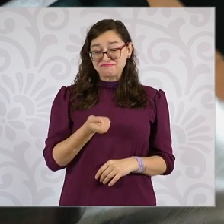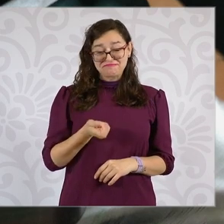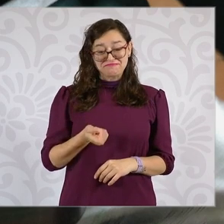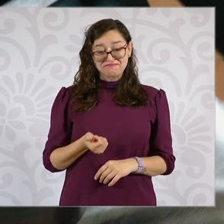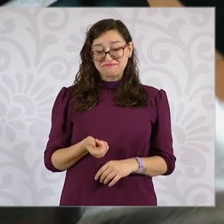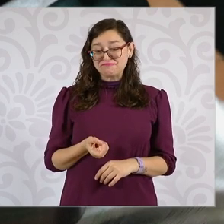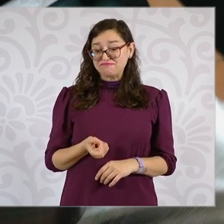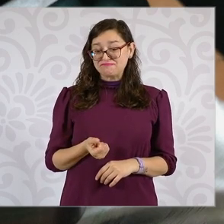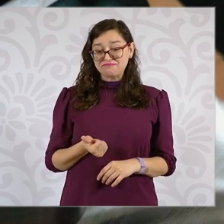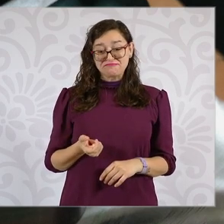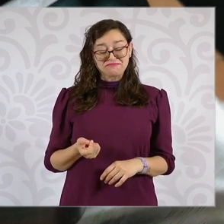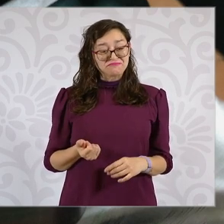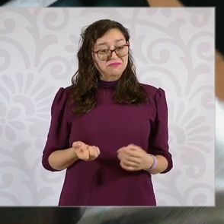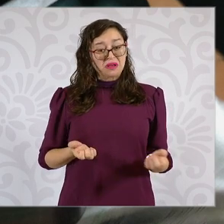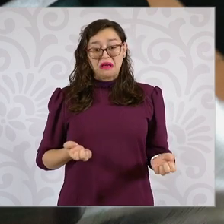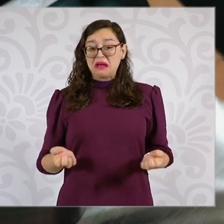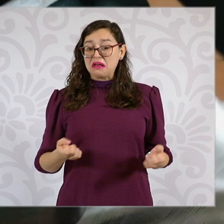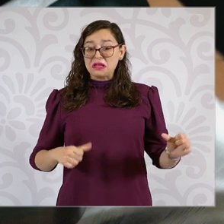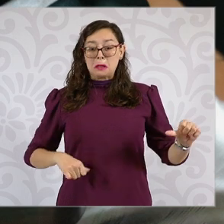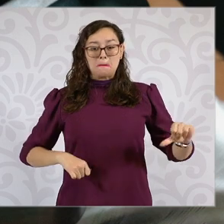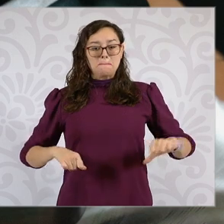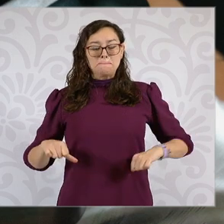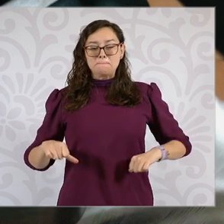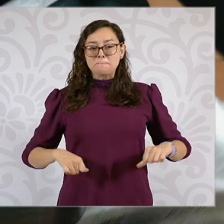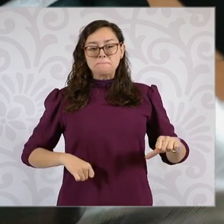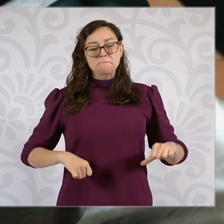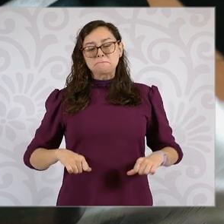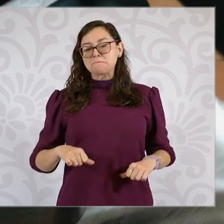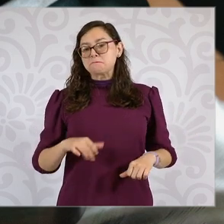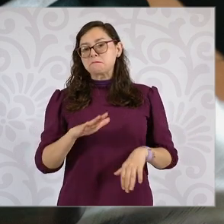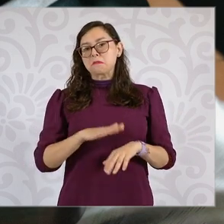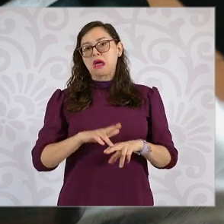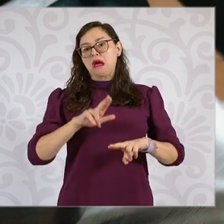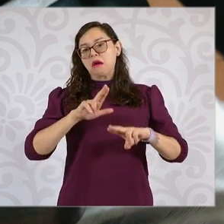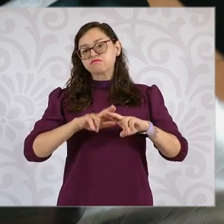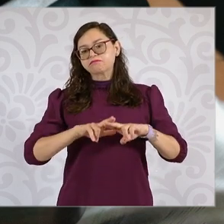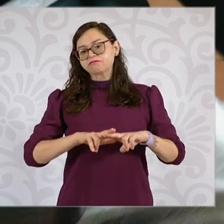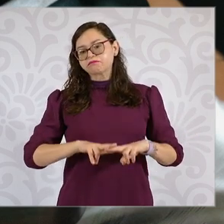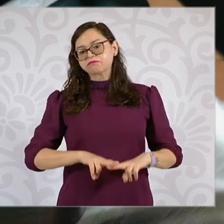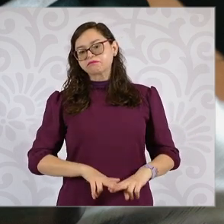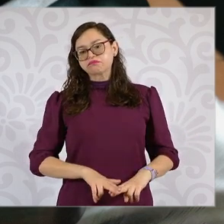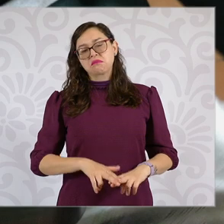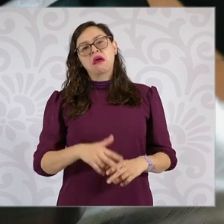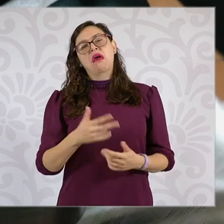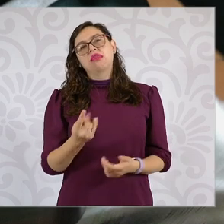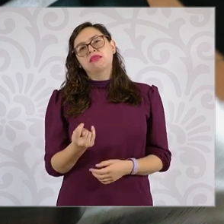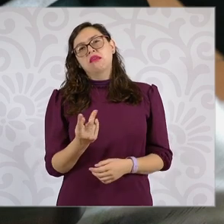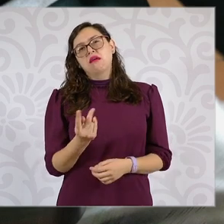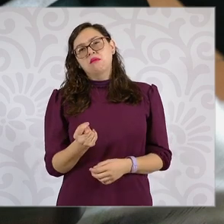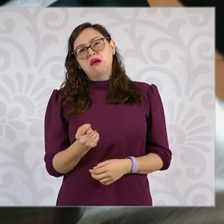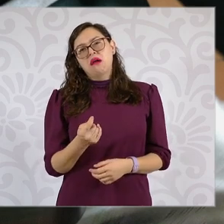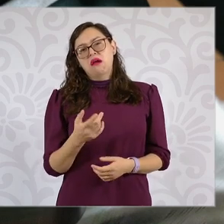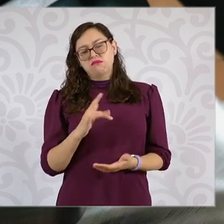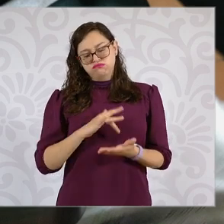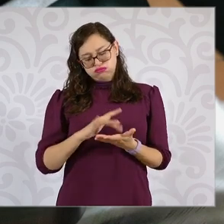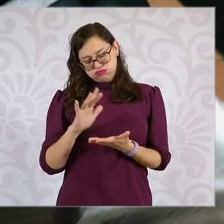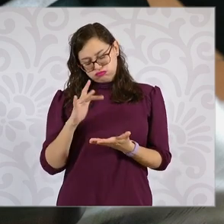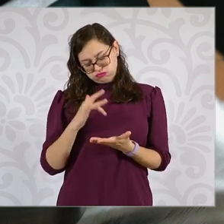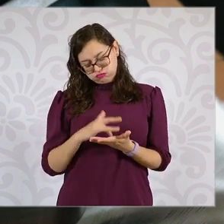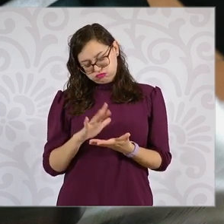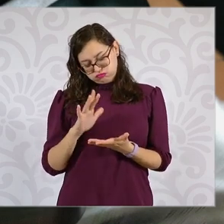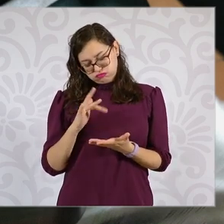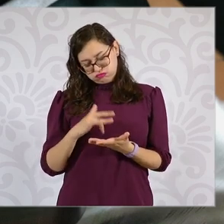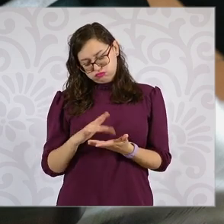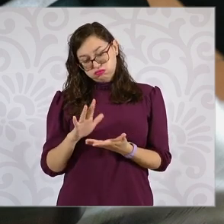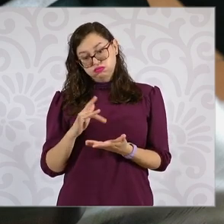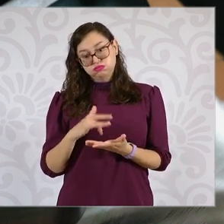actividad física. Estamos en la televisión, en el teléfono y esto propicia